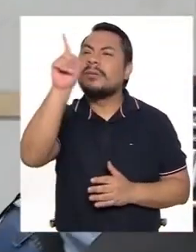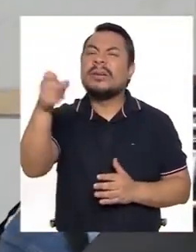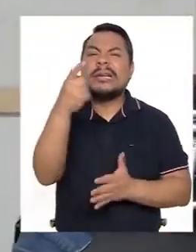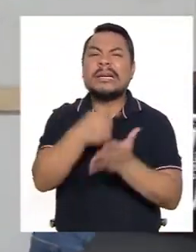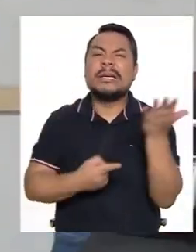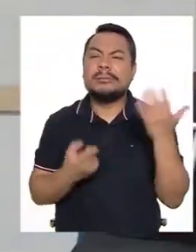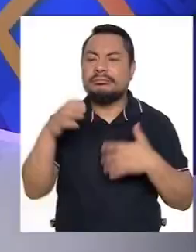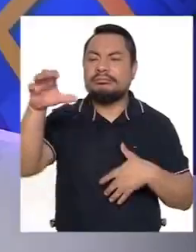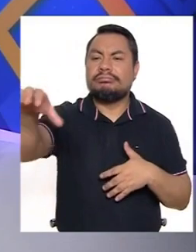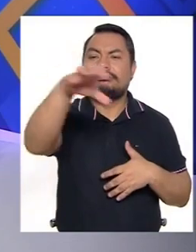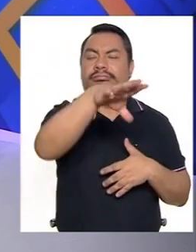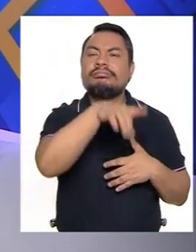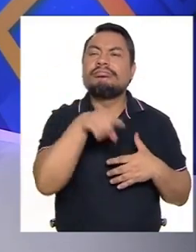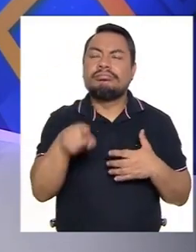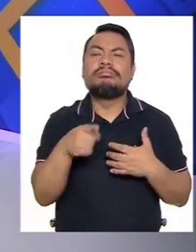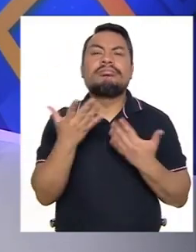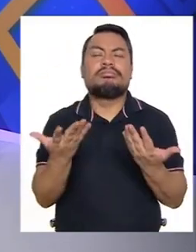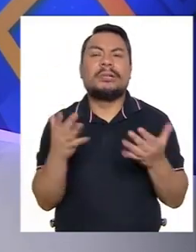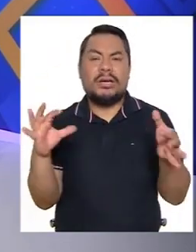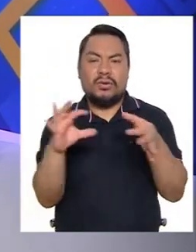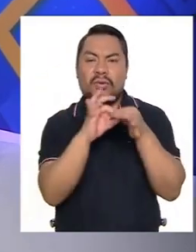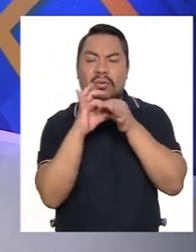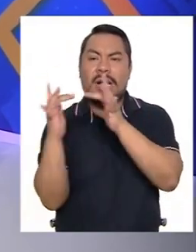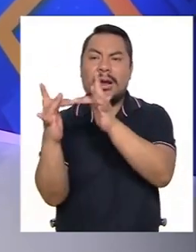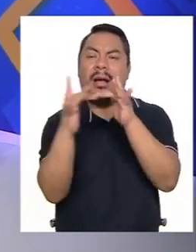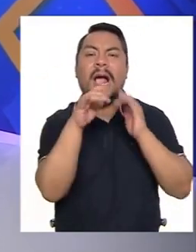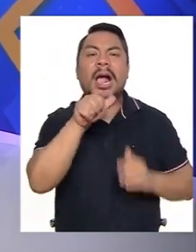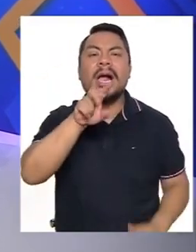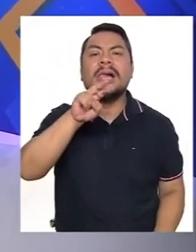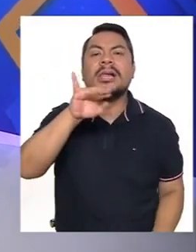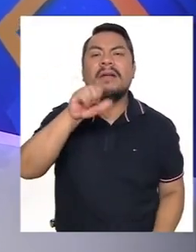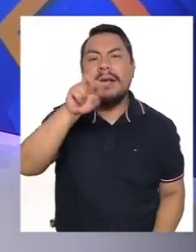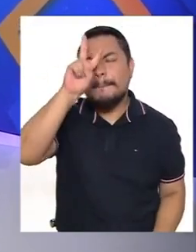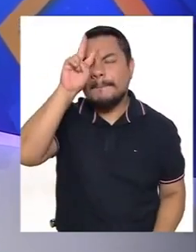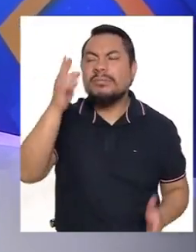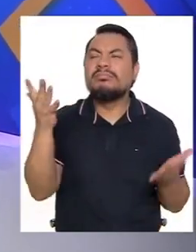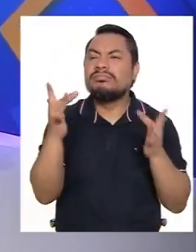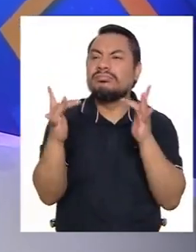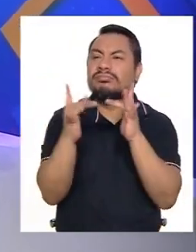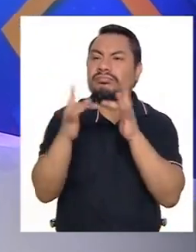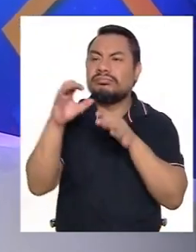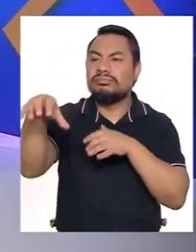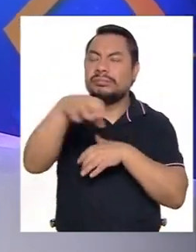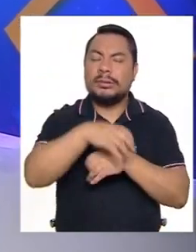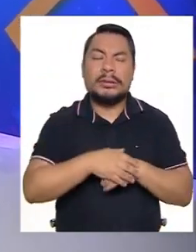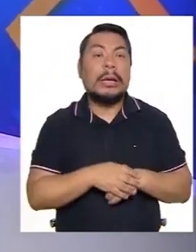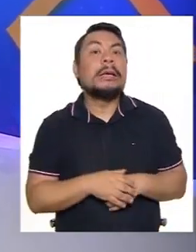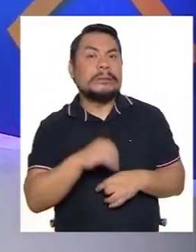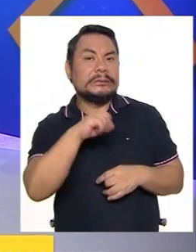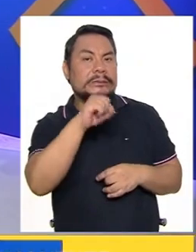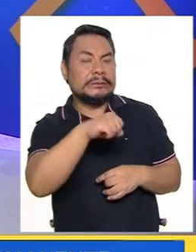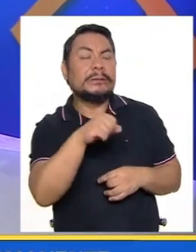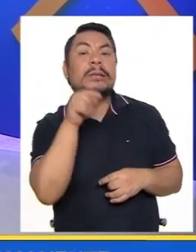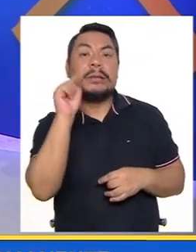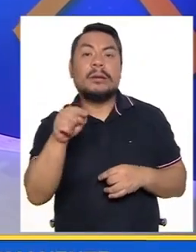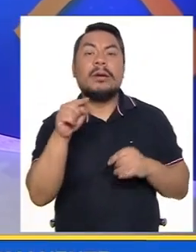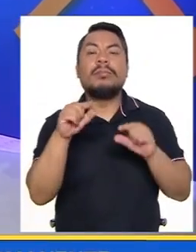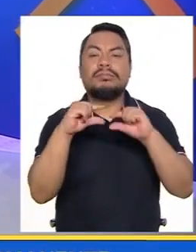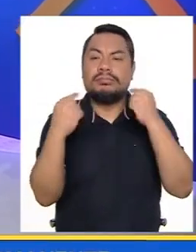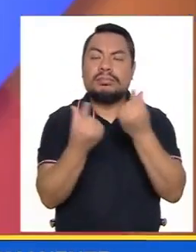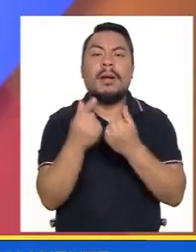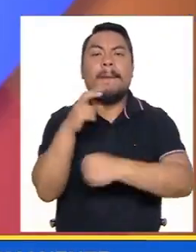justamente conformadas en esta red Alivia Perú? Claro. Tenemos un conjunto de profesionales, básicamente